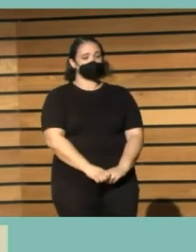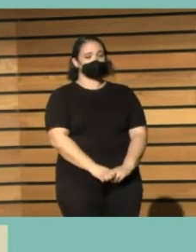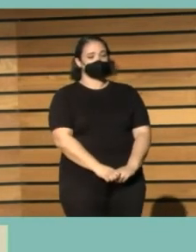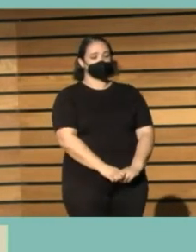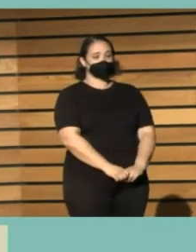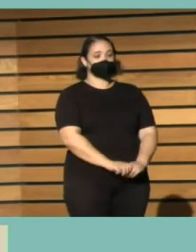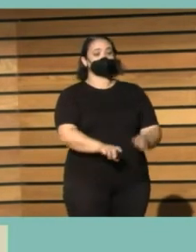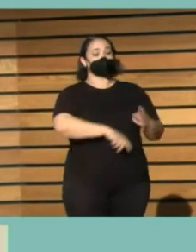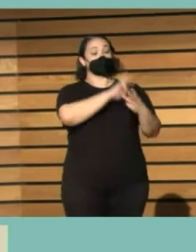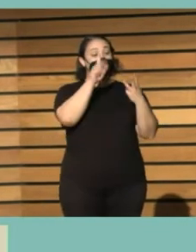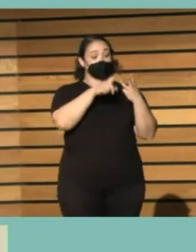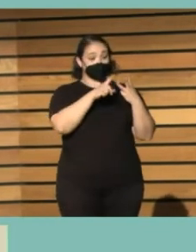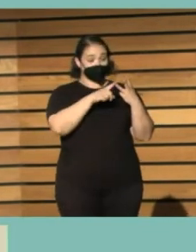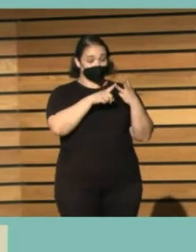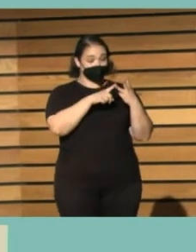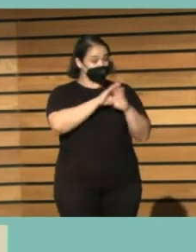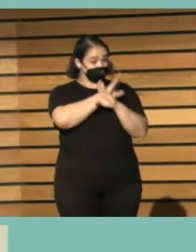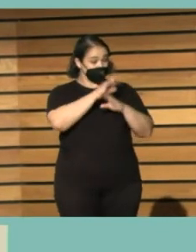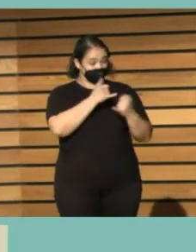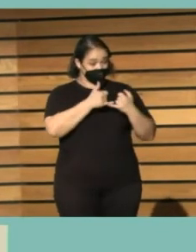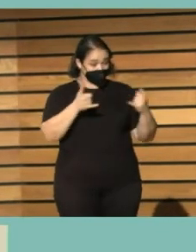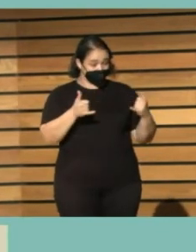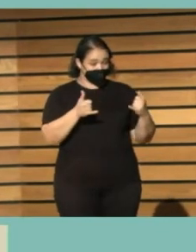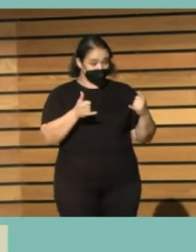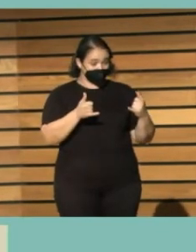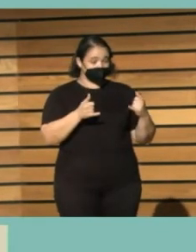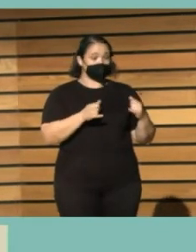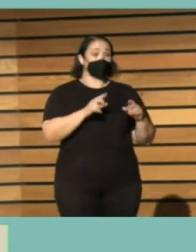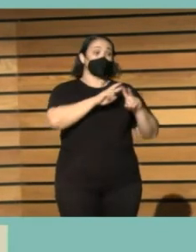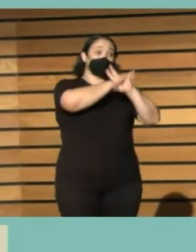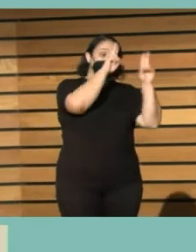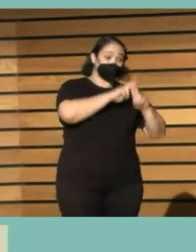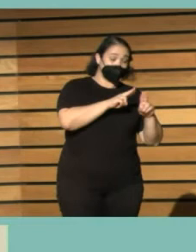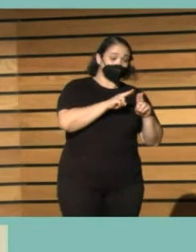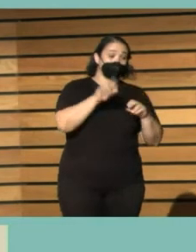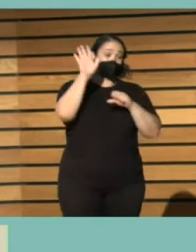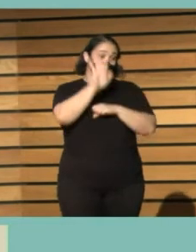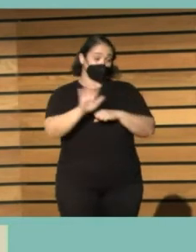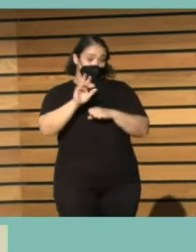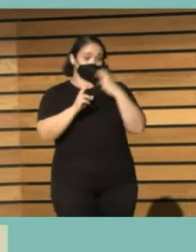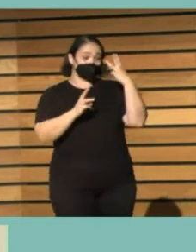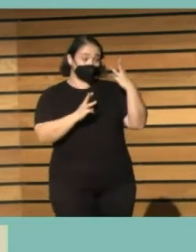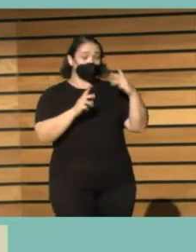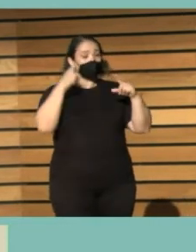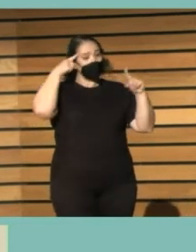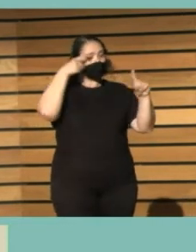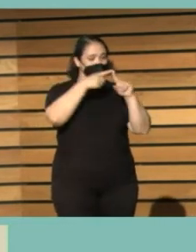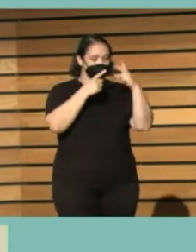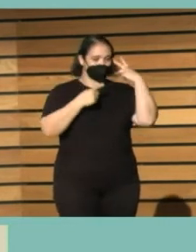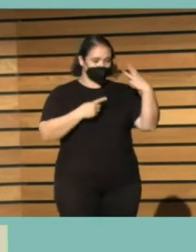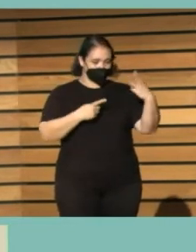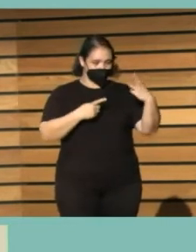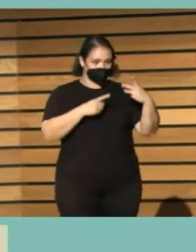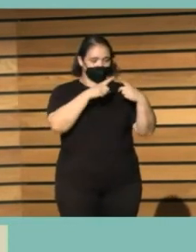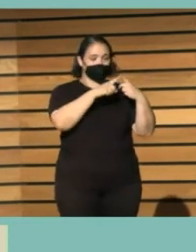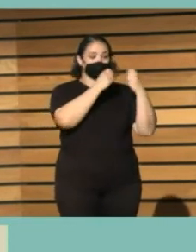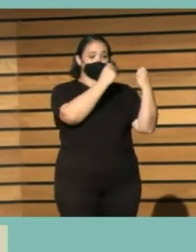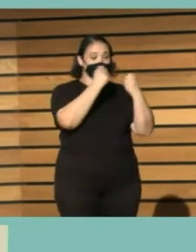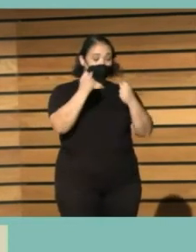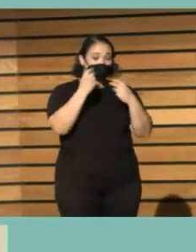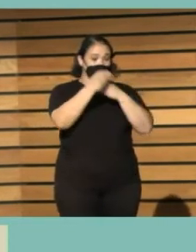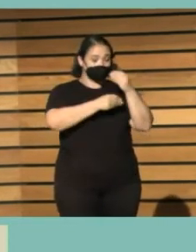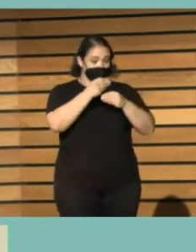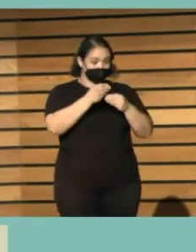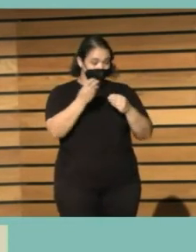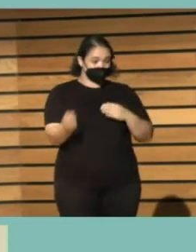La tercera de las líneas, la de promover la cooperación nacional e internacional, se centra en tres objetivos. En primer lugar, potenciar Hispana como